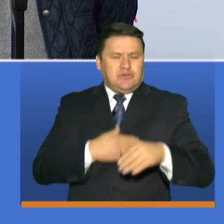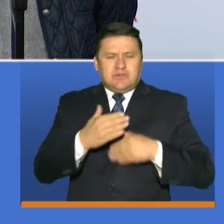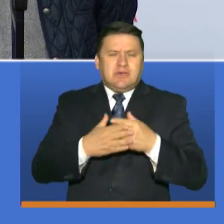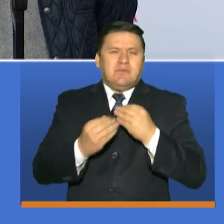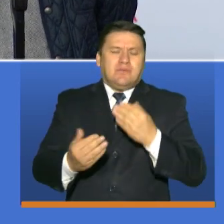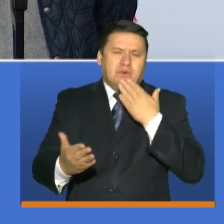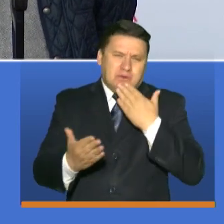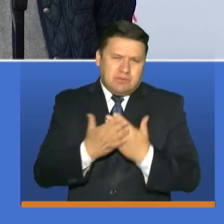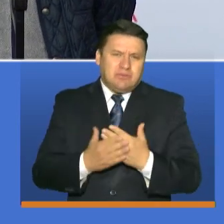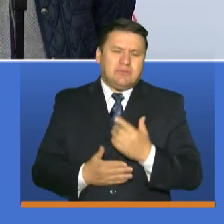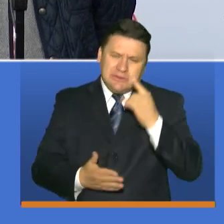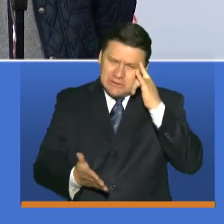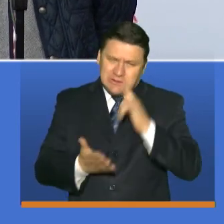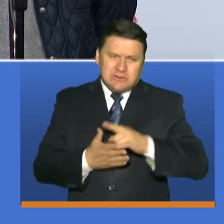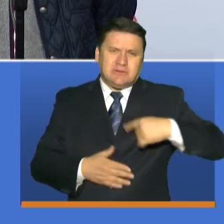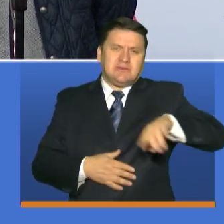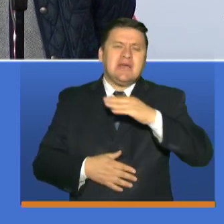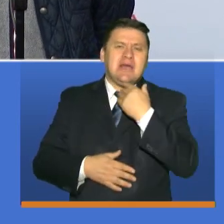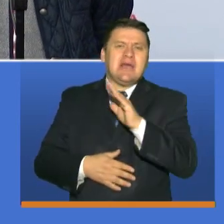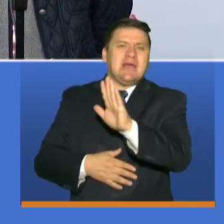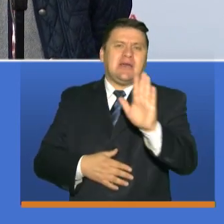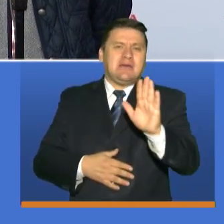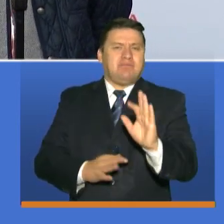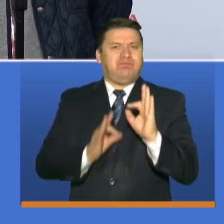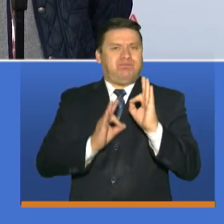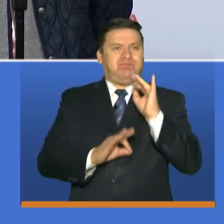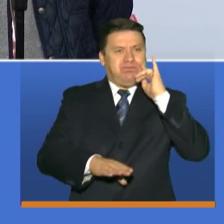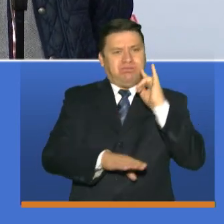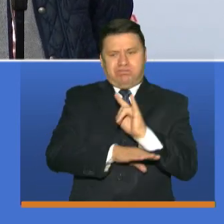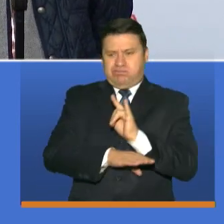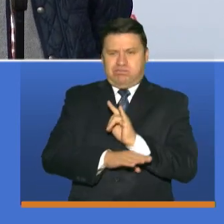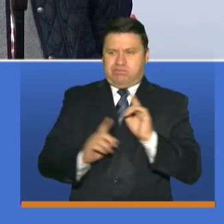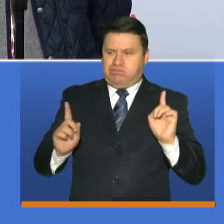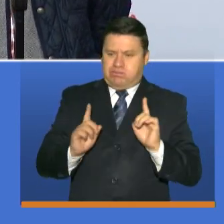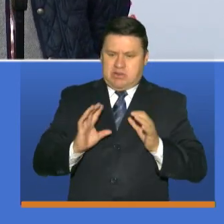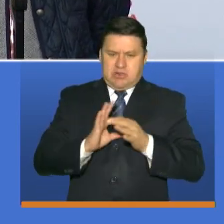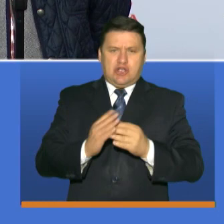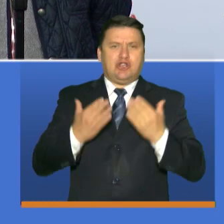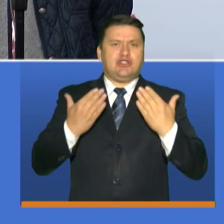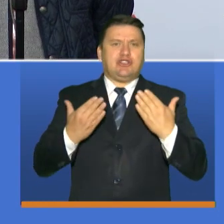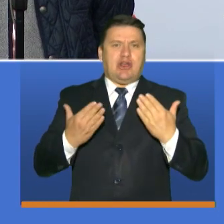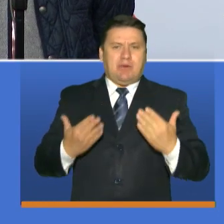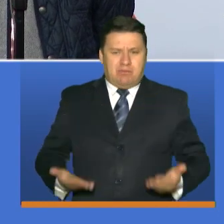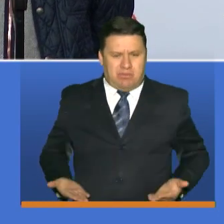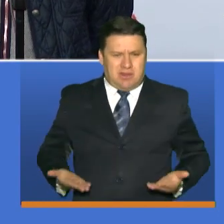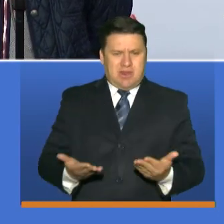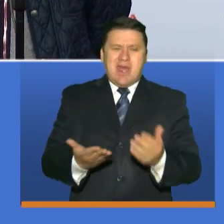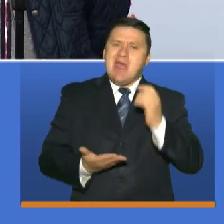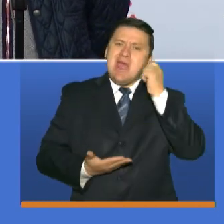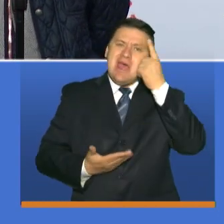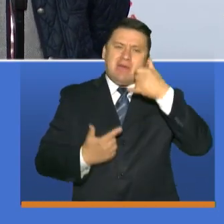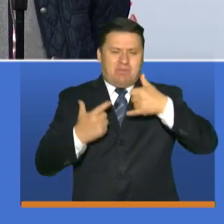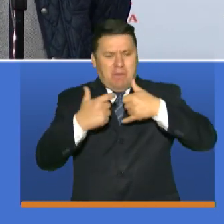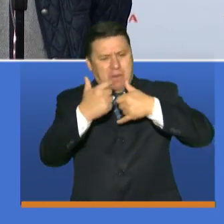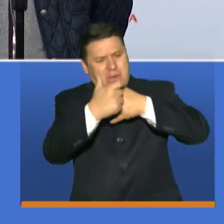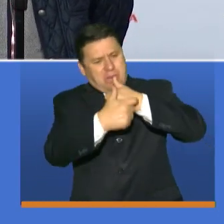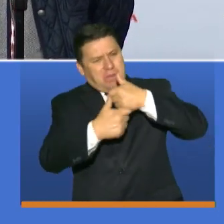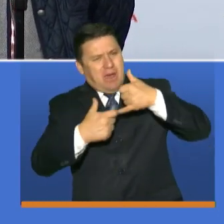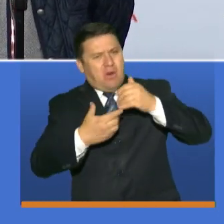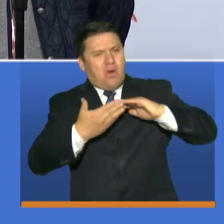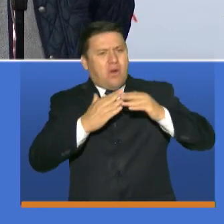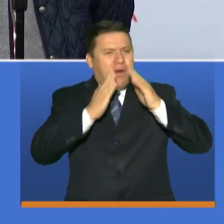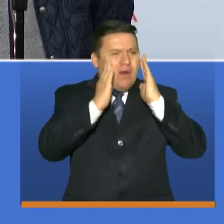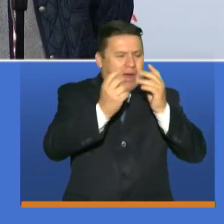muchas gracias, porque creo que son ustedes no solo garantes, sino unos aliados que nos permiten también entender los territorios, entender las